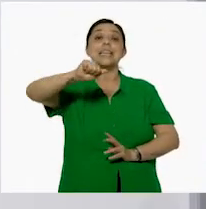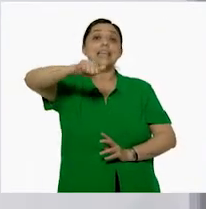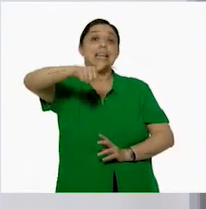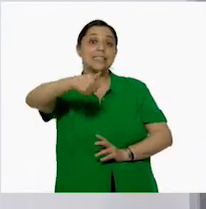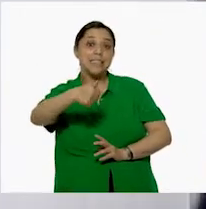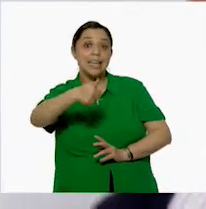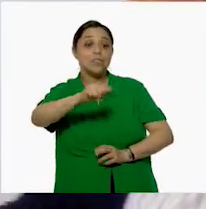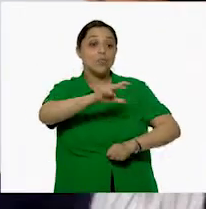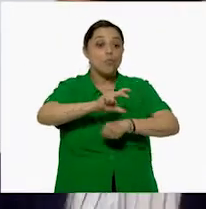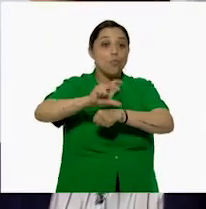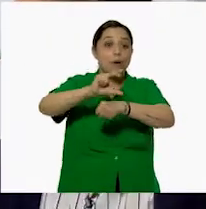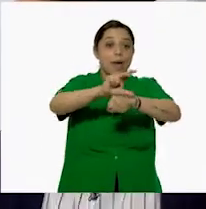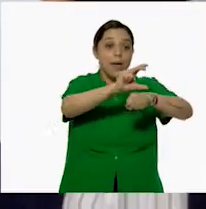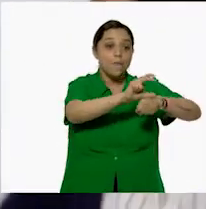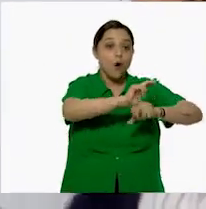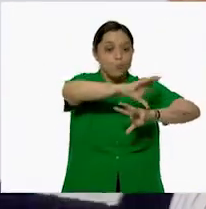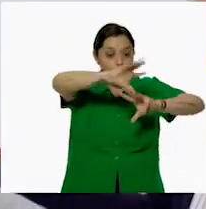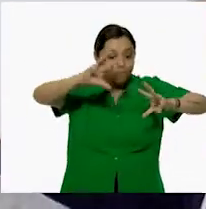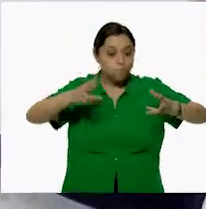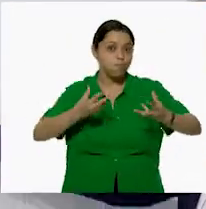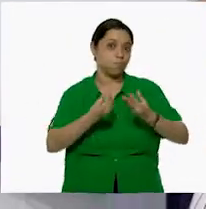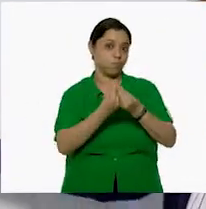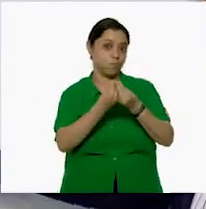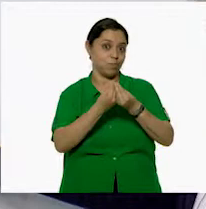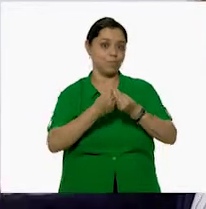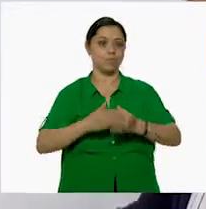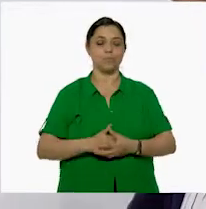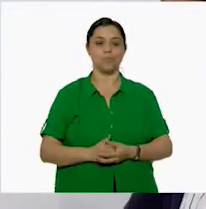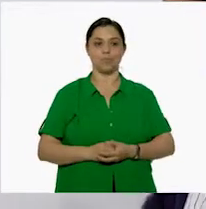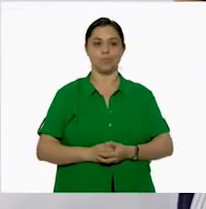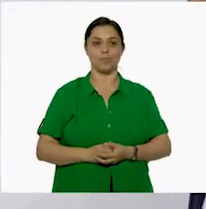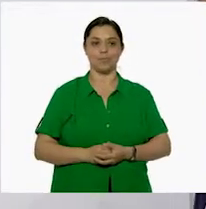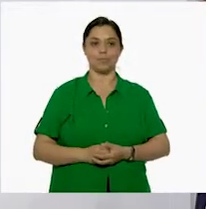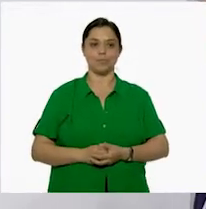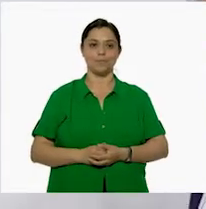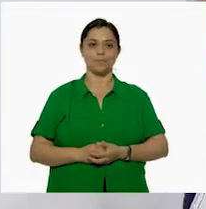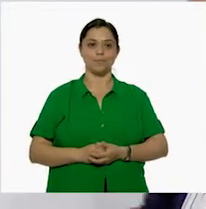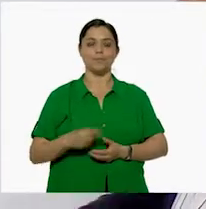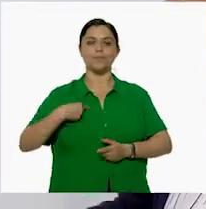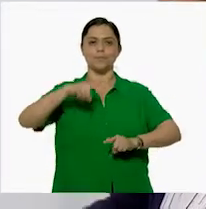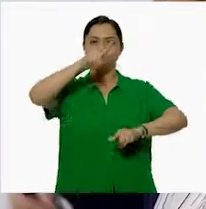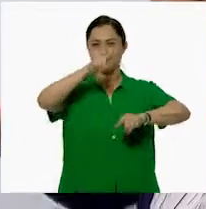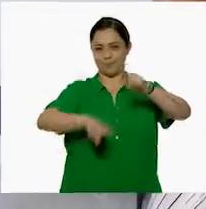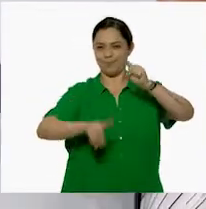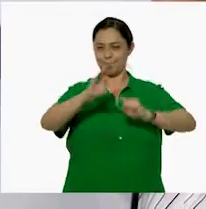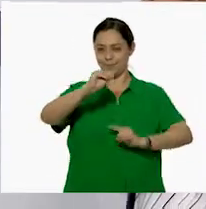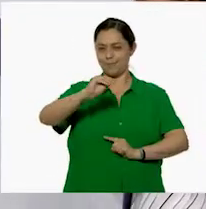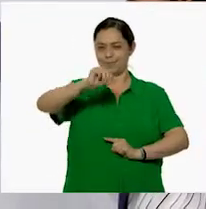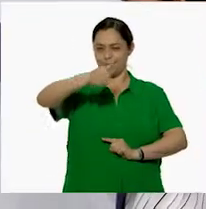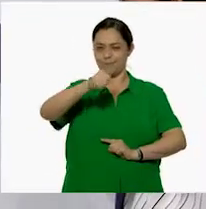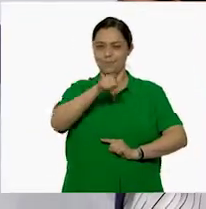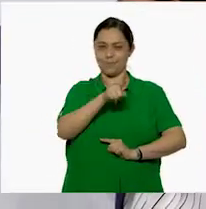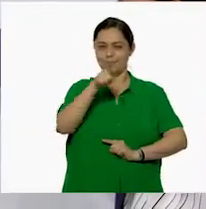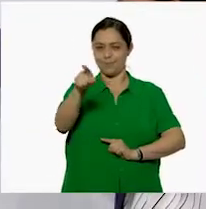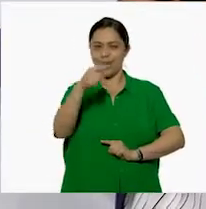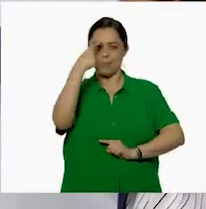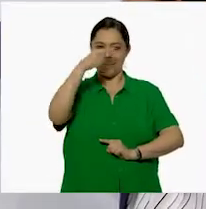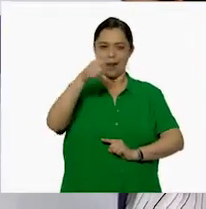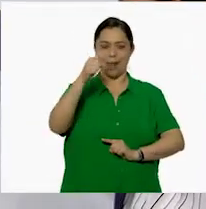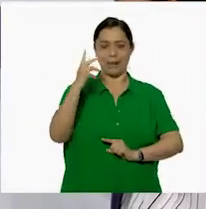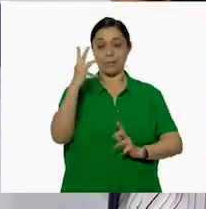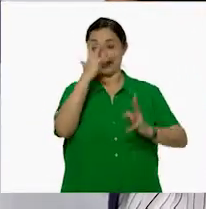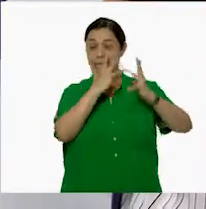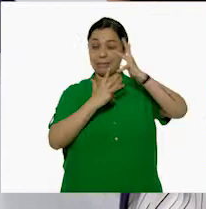576 huevos. ¿Te parece si borró este 96? Y lo marcamos que este es este, porque si no, capaz que hay en casita